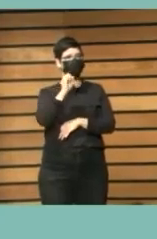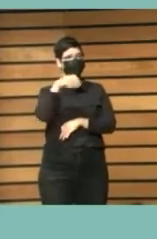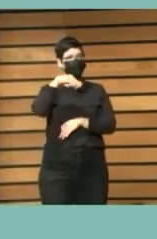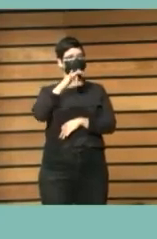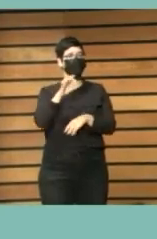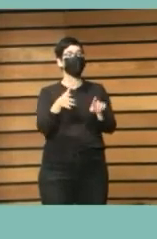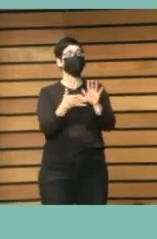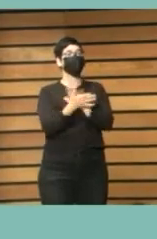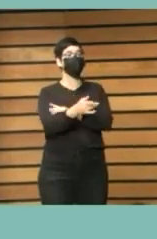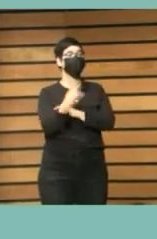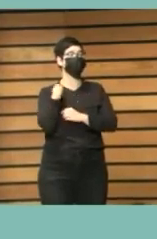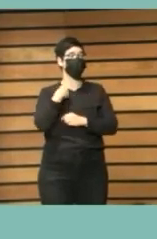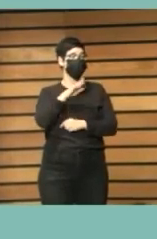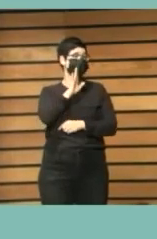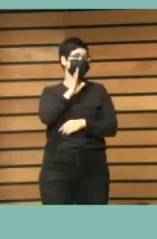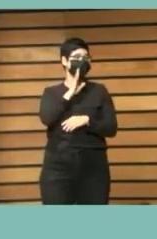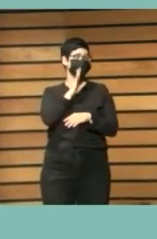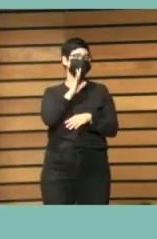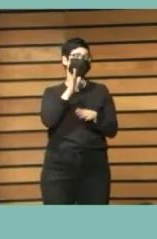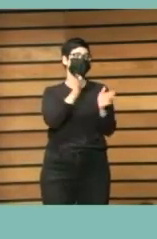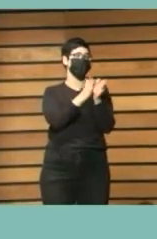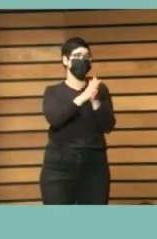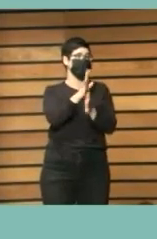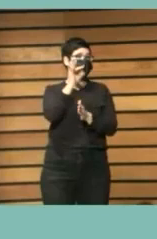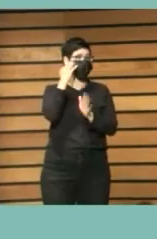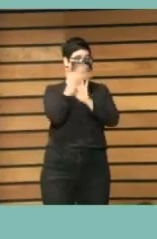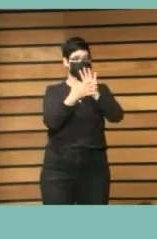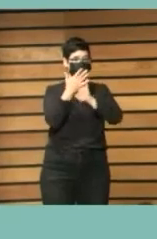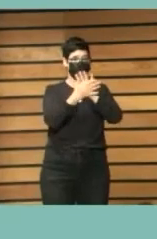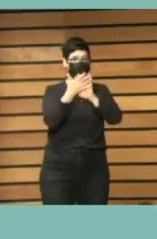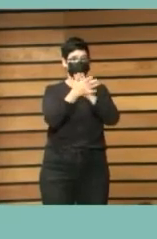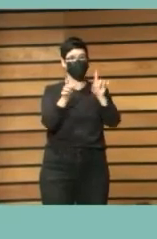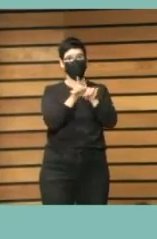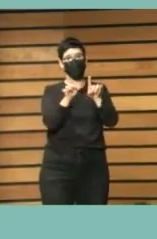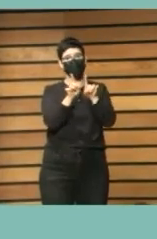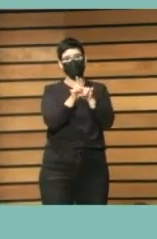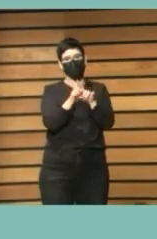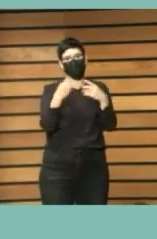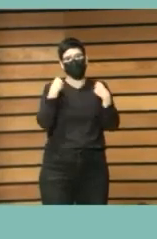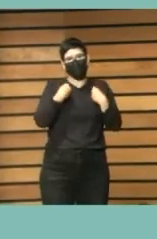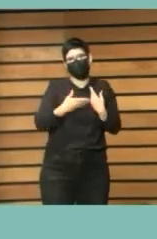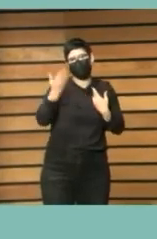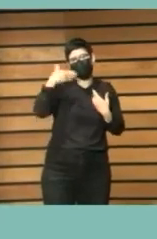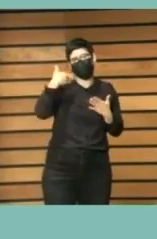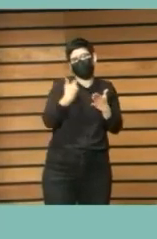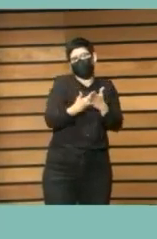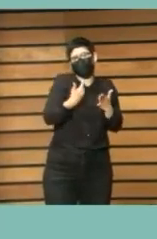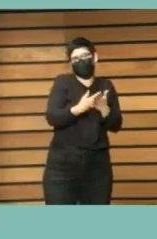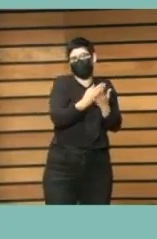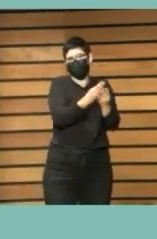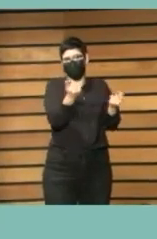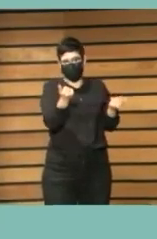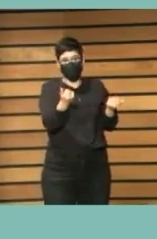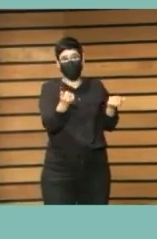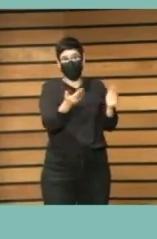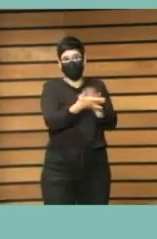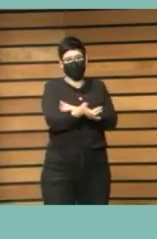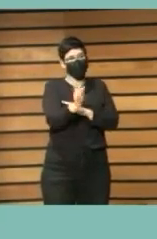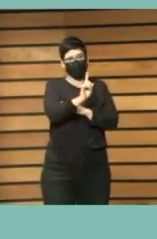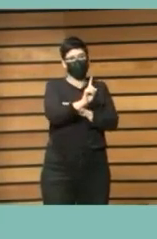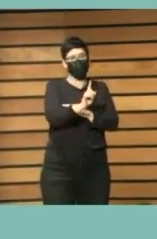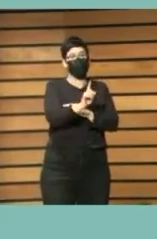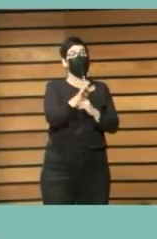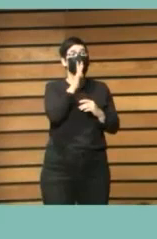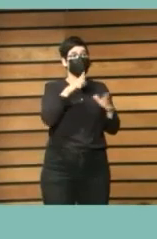es que el European Computer Driving License bueno eso haya desaparecido es que en este momento muchas